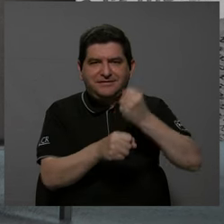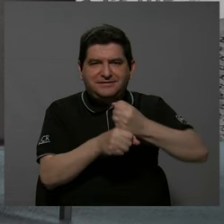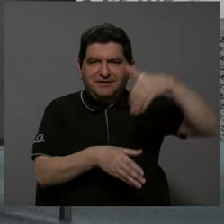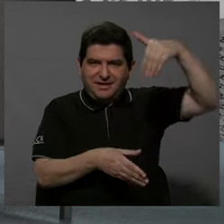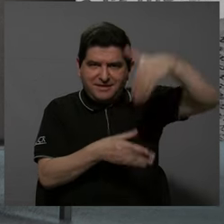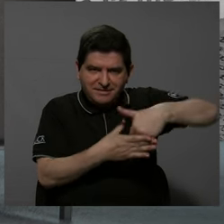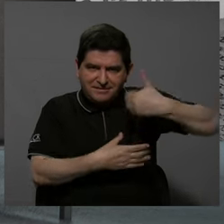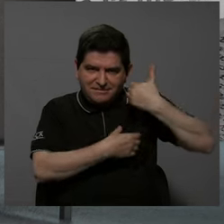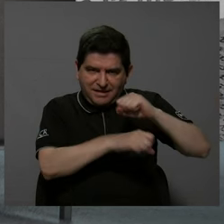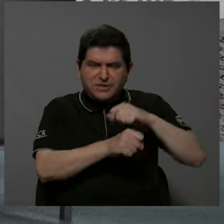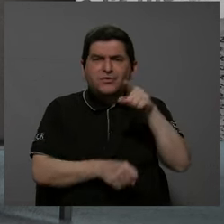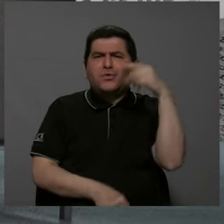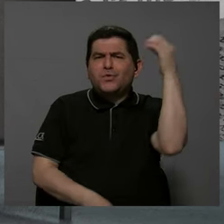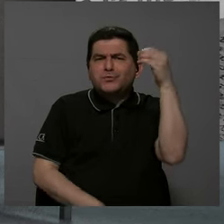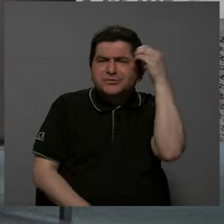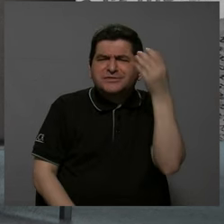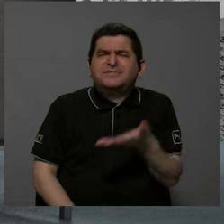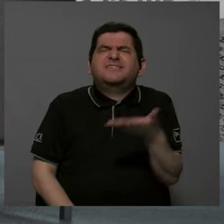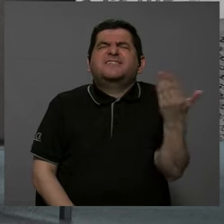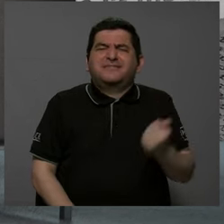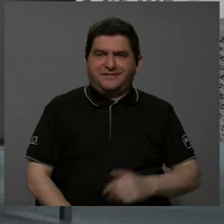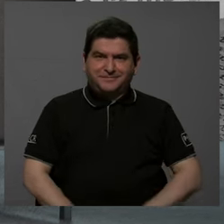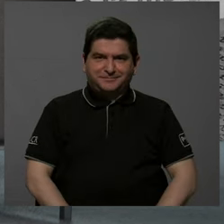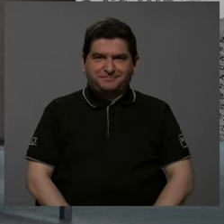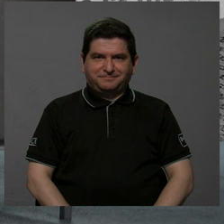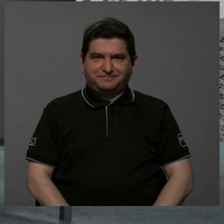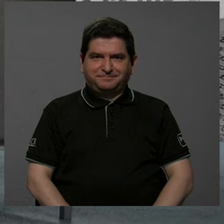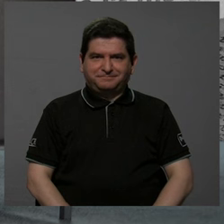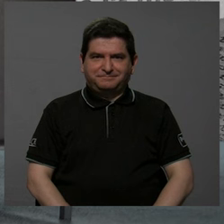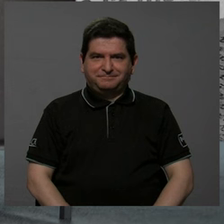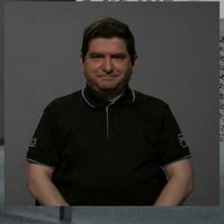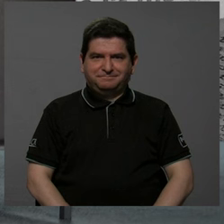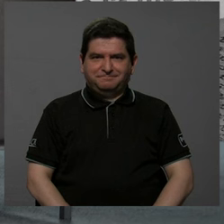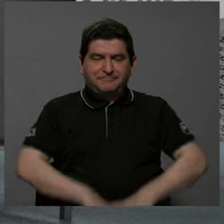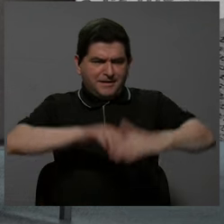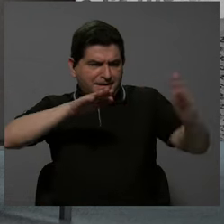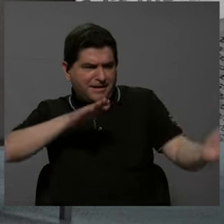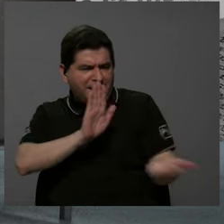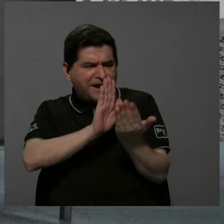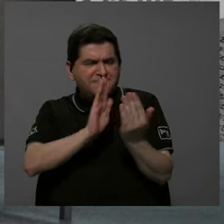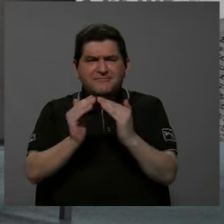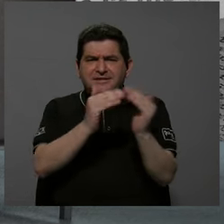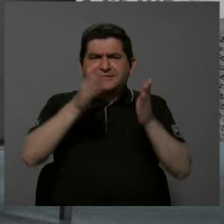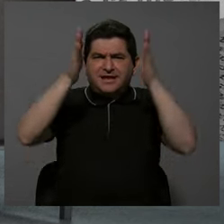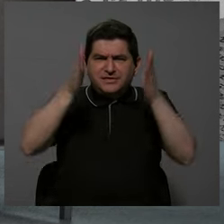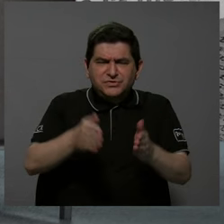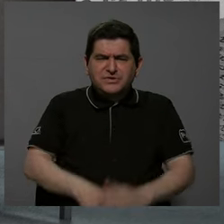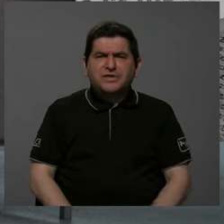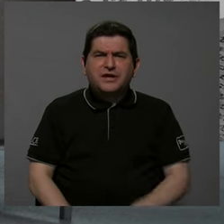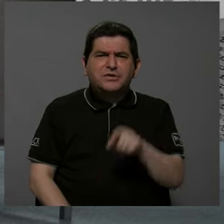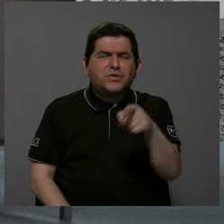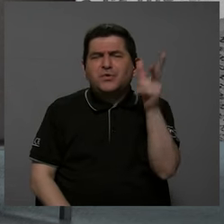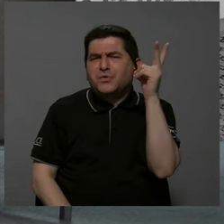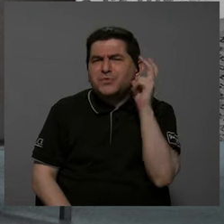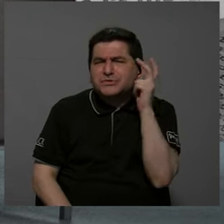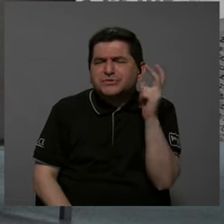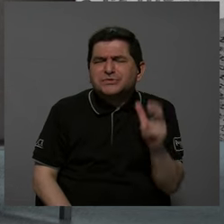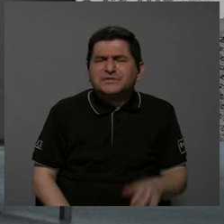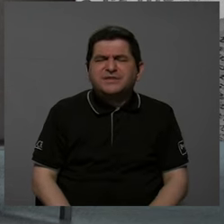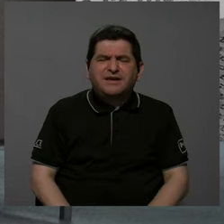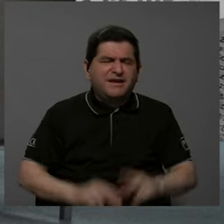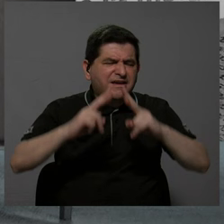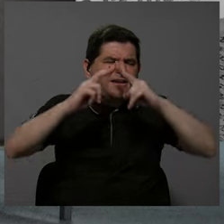¿Qué opina usted y cómo se enfrenta el ciudadano? ¿Qué ha escuchado usted? ¿Cómo analiza